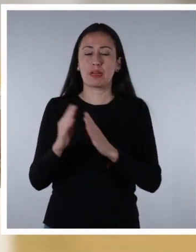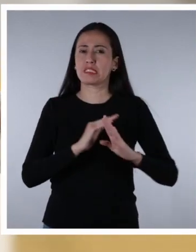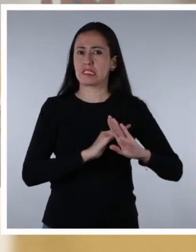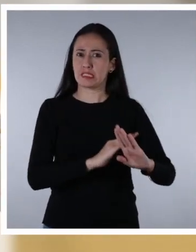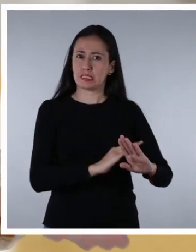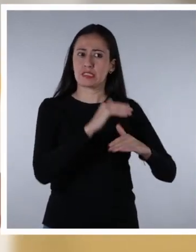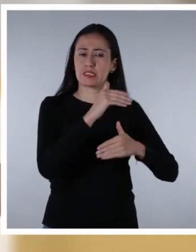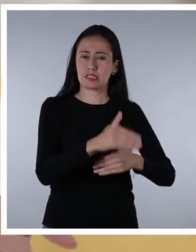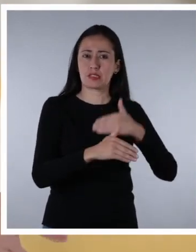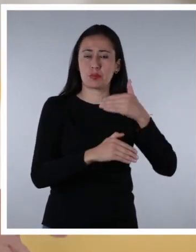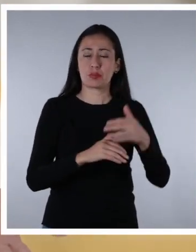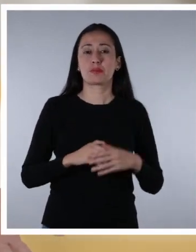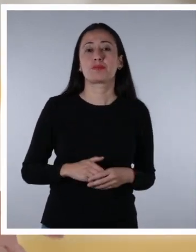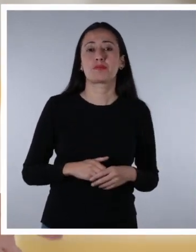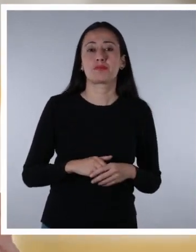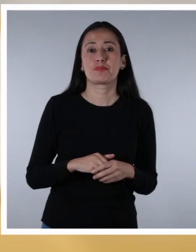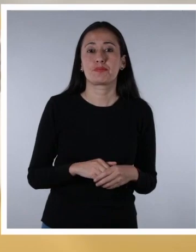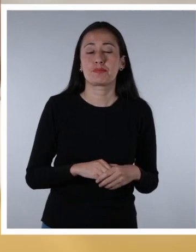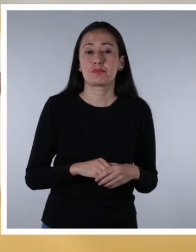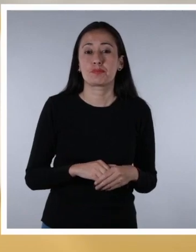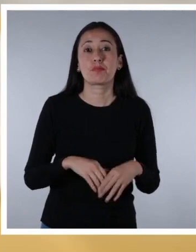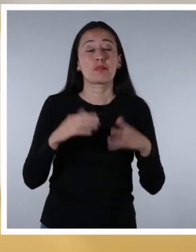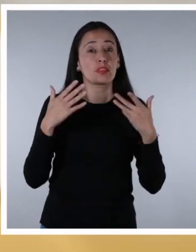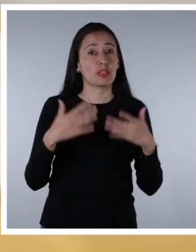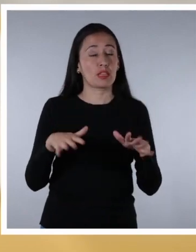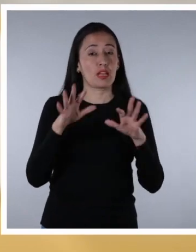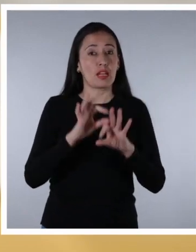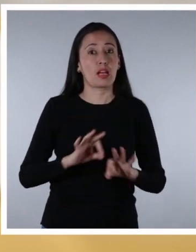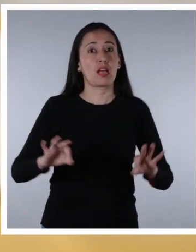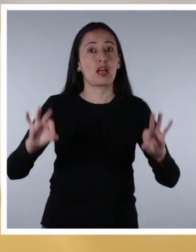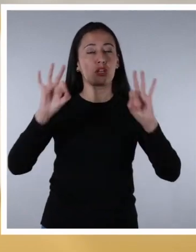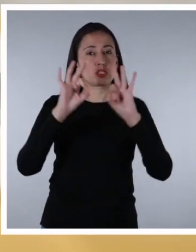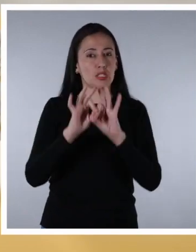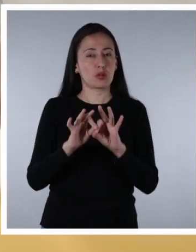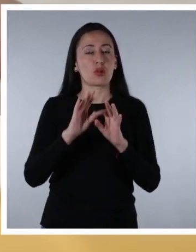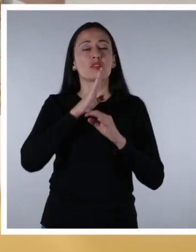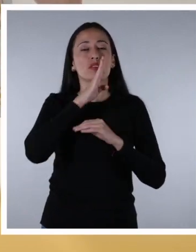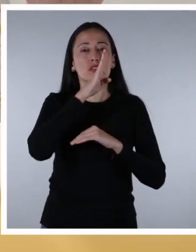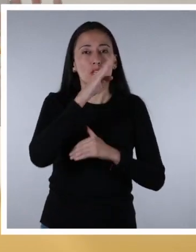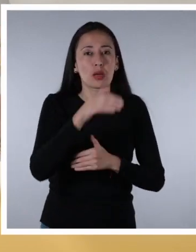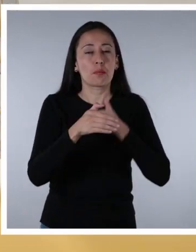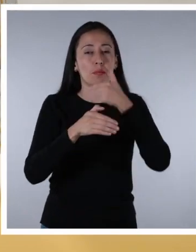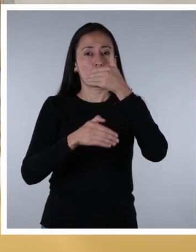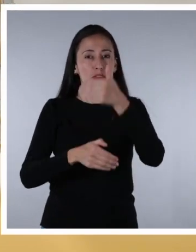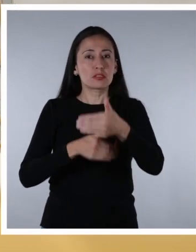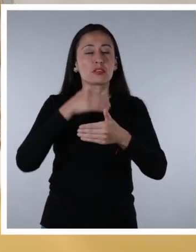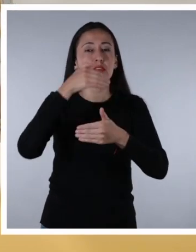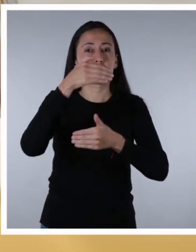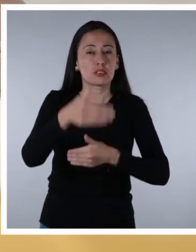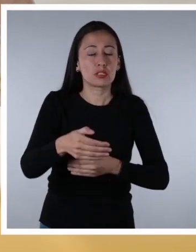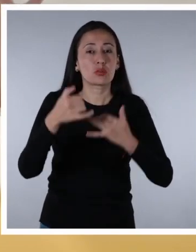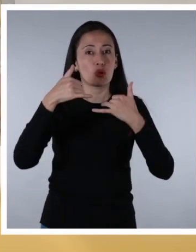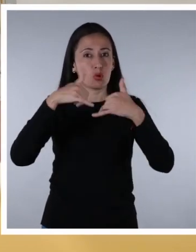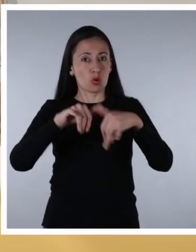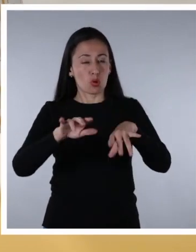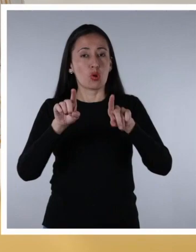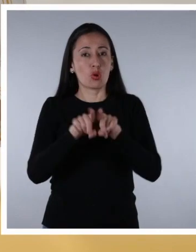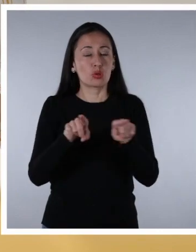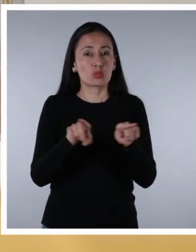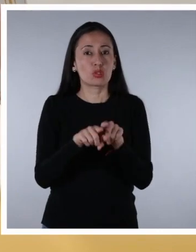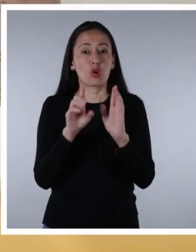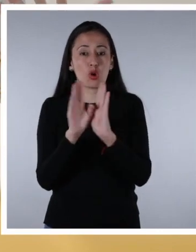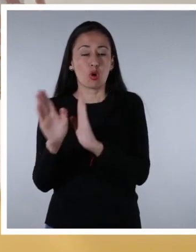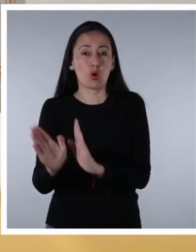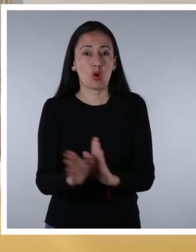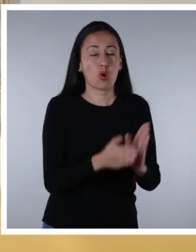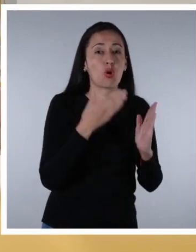resultan incómodos de contestar. La única forma de lograrlo es creando círculos de confianza, donde nuestras hijas e